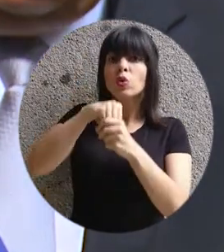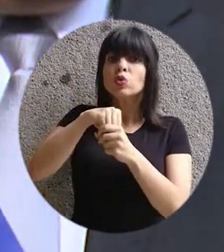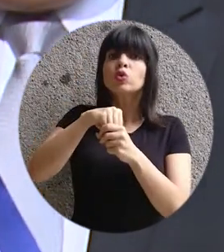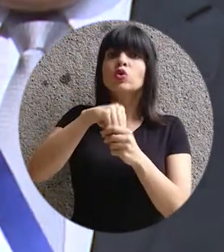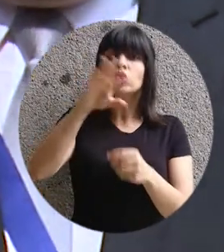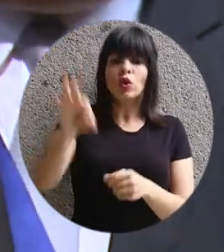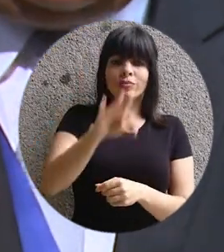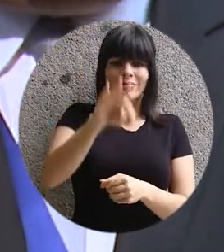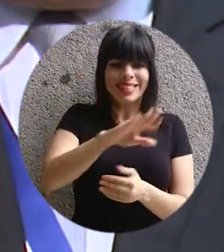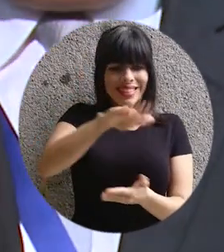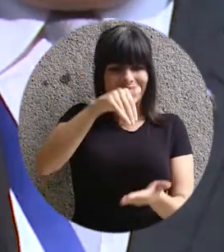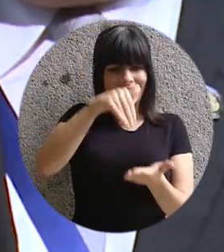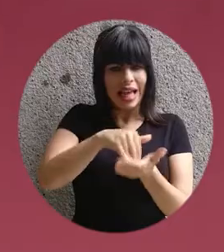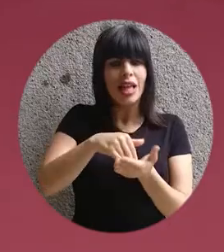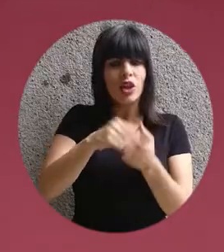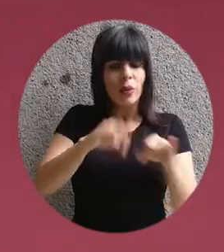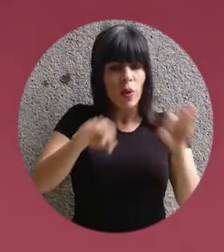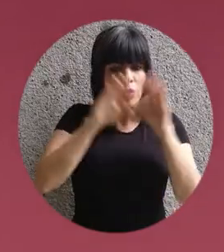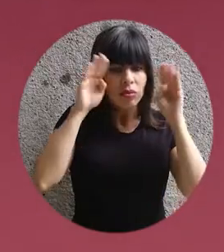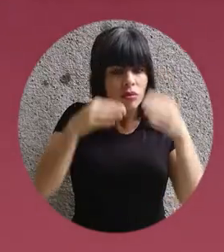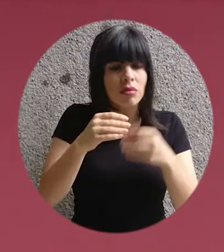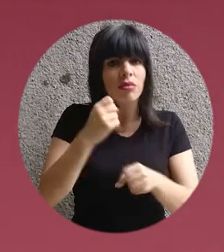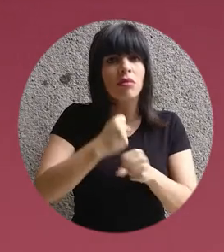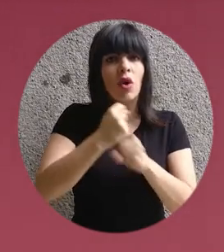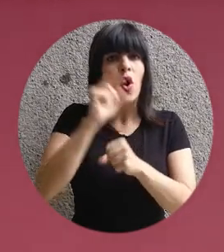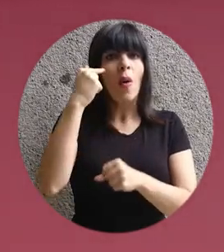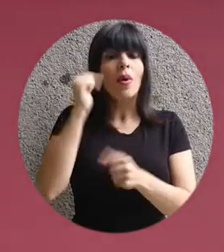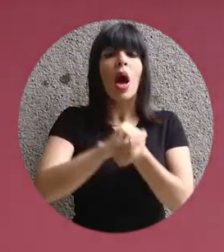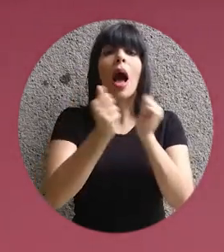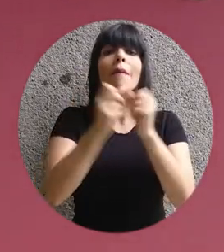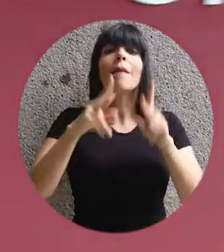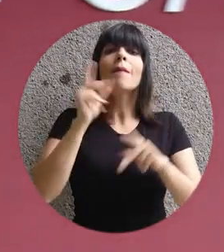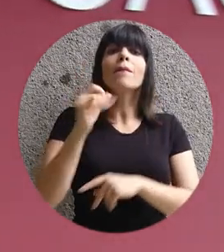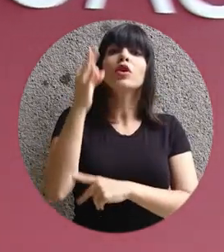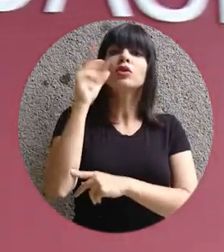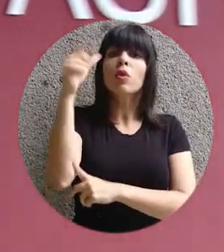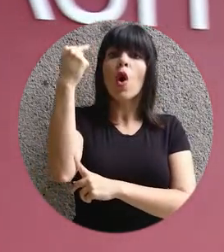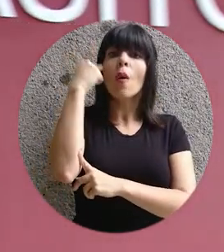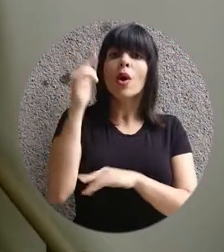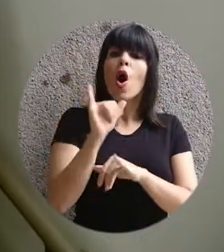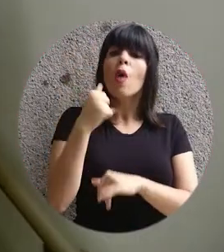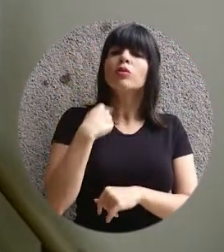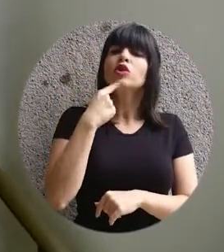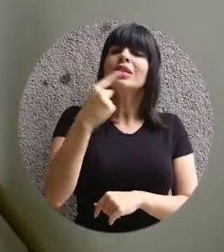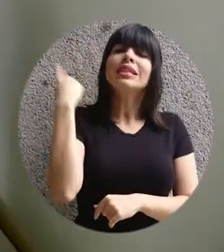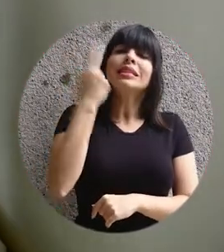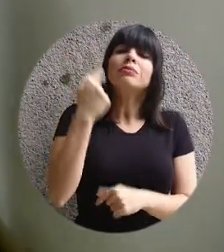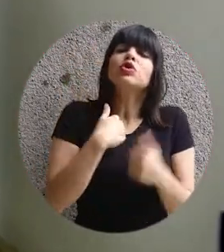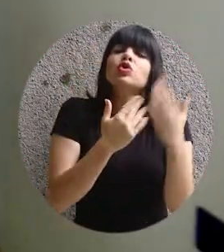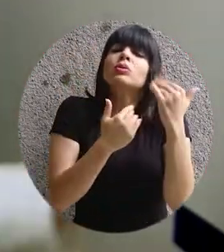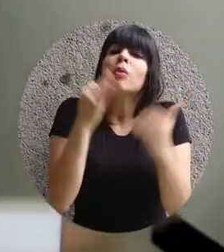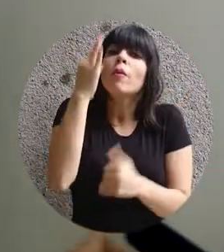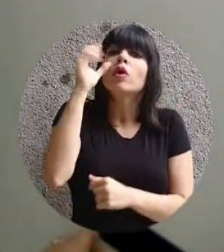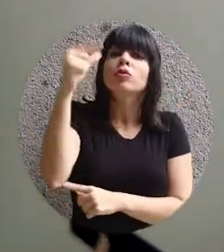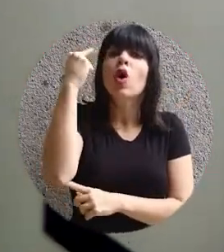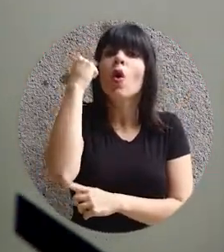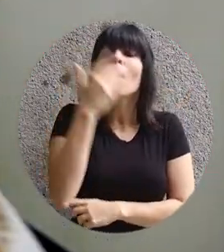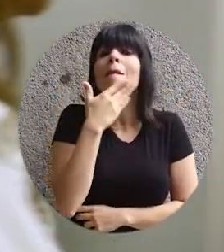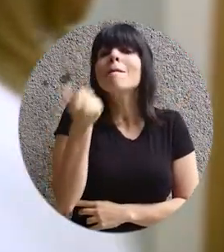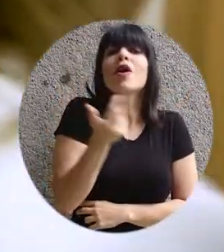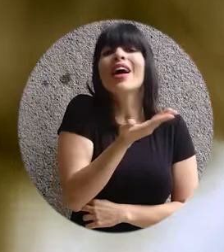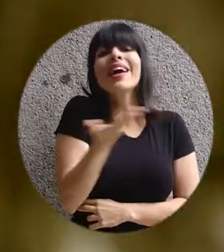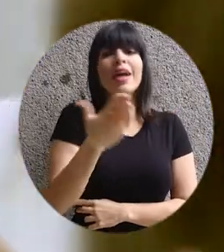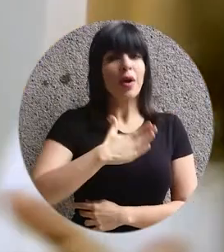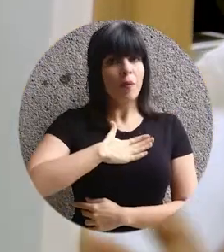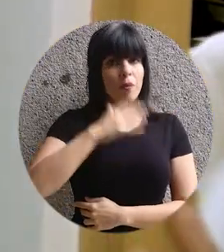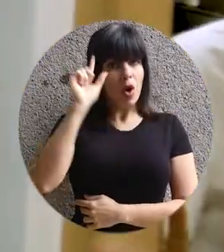inclusión en el centro de la gestión gubernamental. Un cambio que permitirá al próximo gobierno que, como he dicho siempre, espero que sea